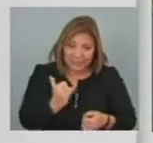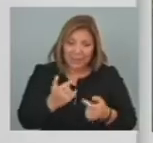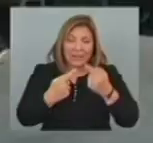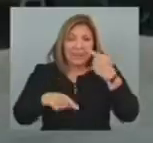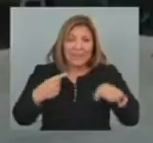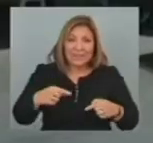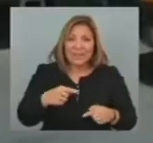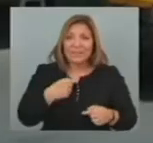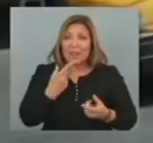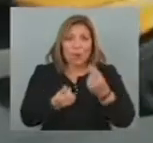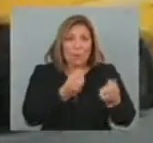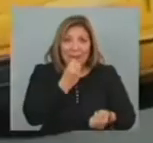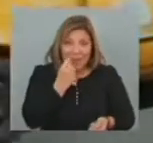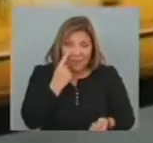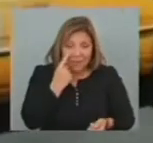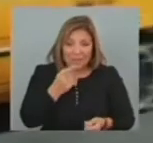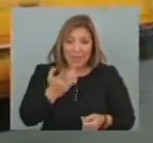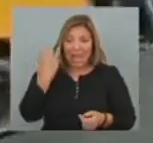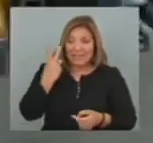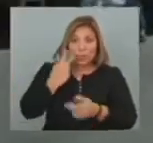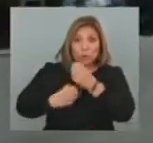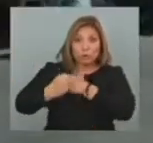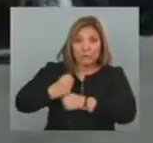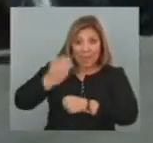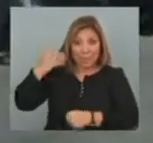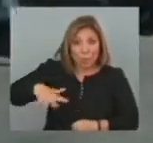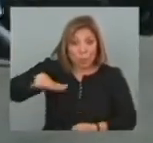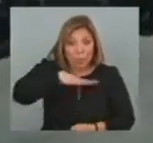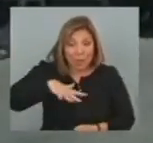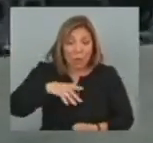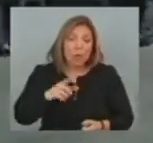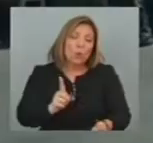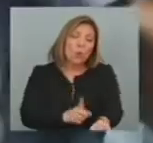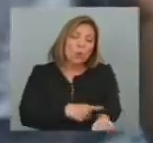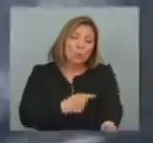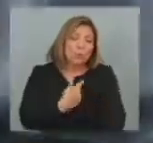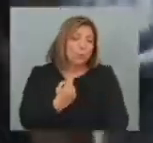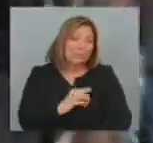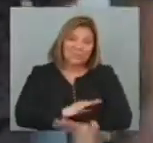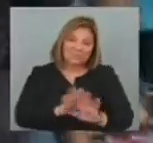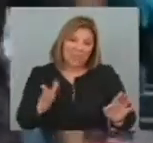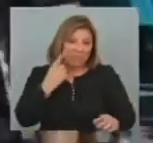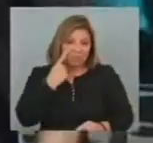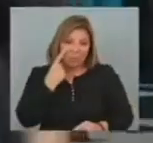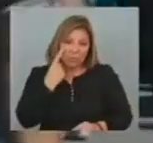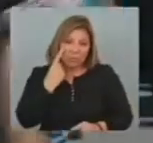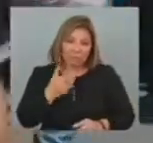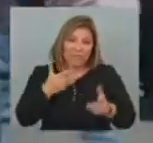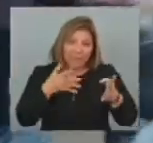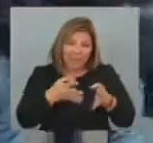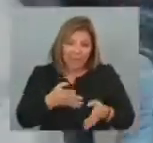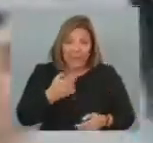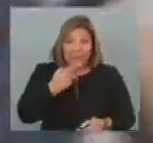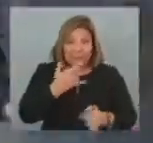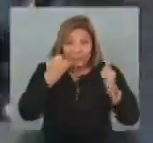motivos Barassi dijo que desde hace dos años La población siria se ha acostumbrado a convivir En un clima de guerra Y opinó que de